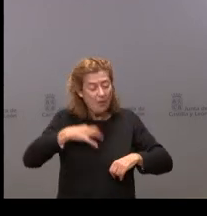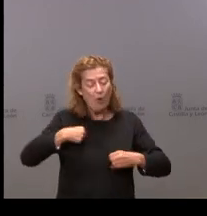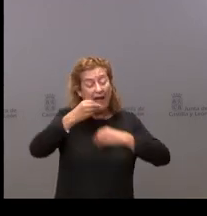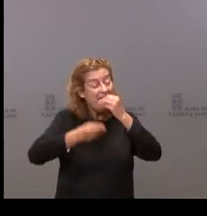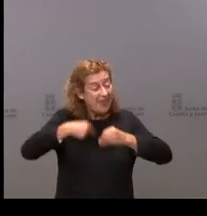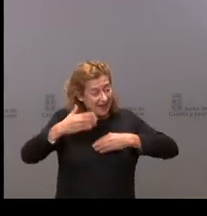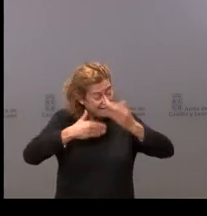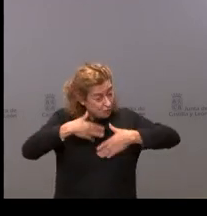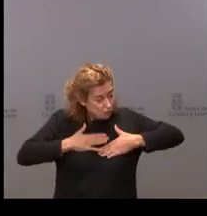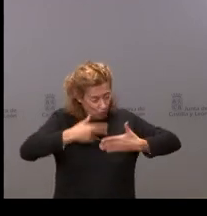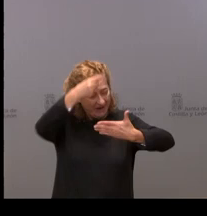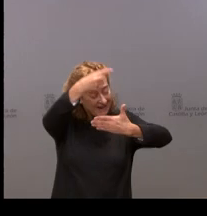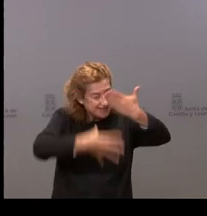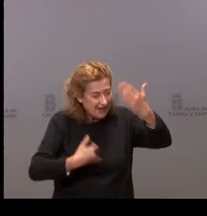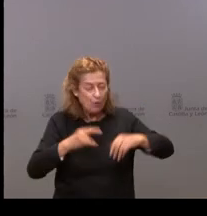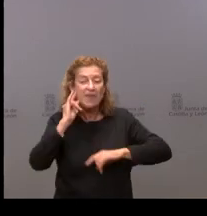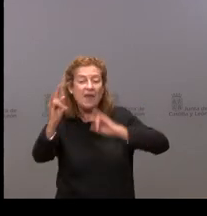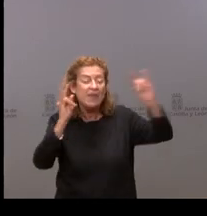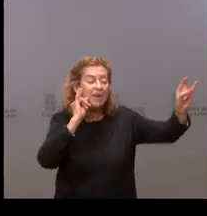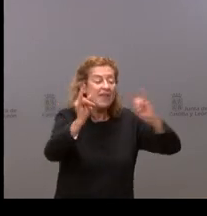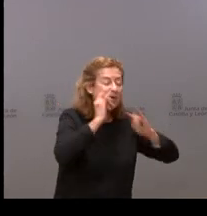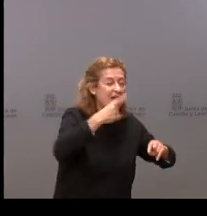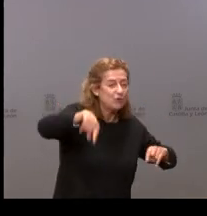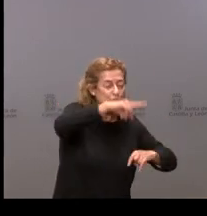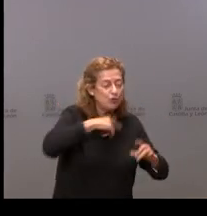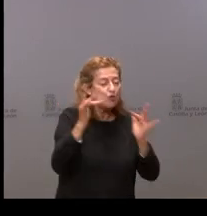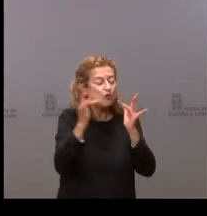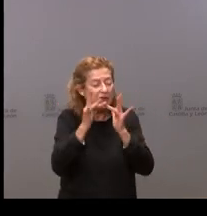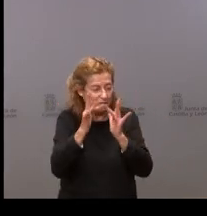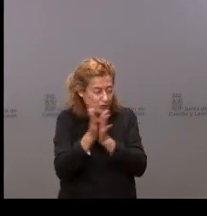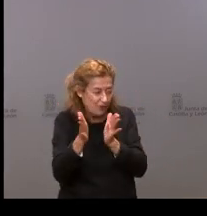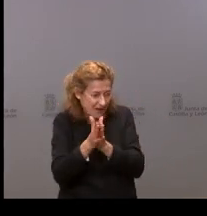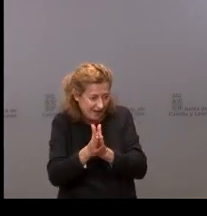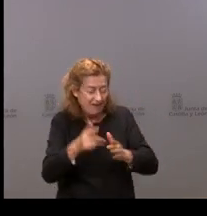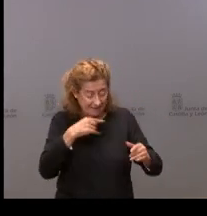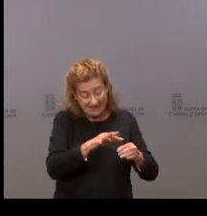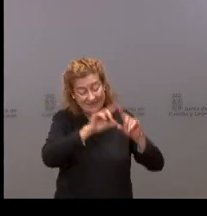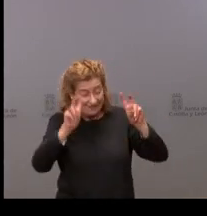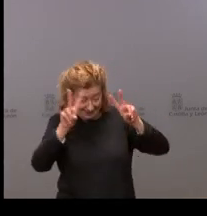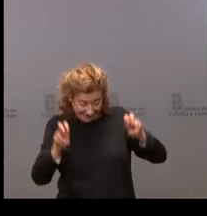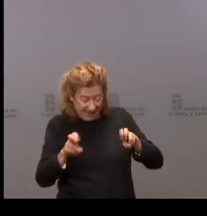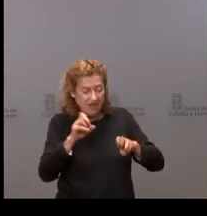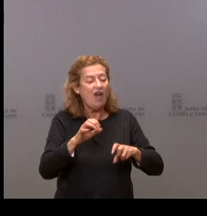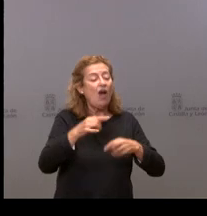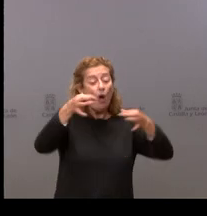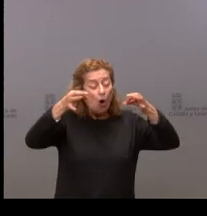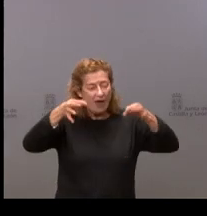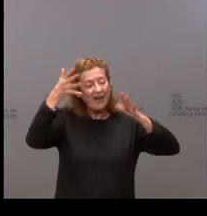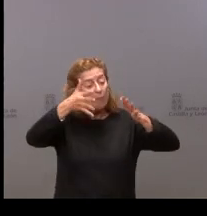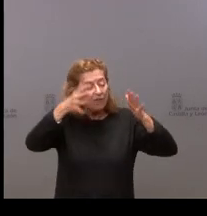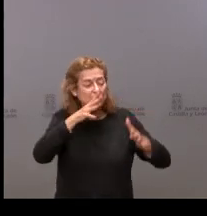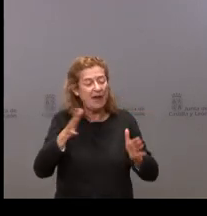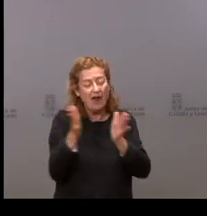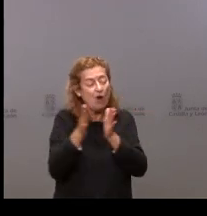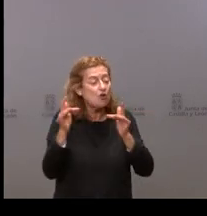contactos estrechos para informarles de las recomendaciones pertinentes, entre paréntesis, hoja de recomendaciones para el contacto estrecho. Ustedes